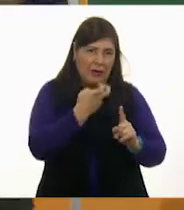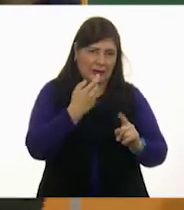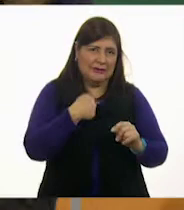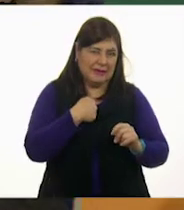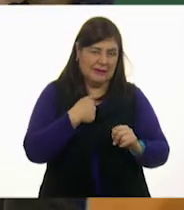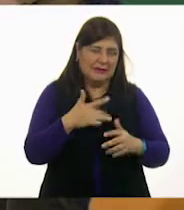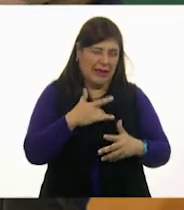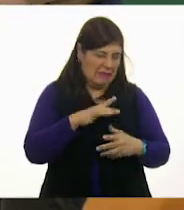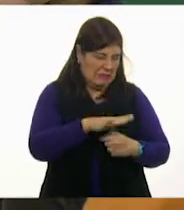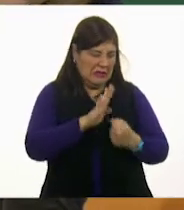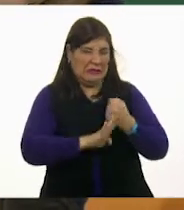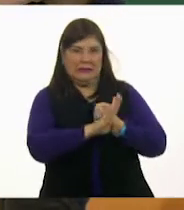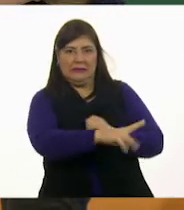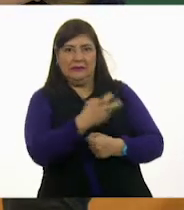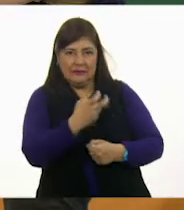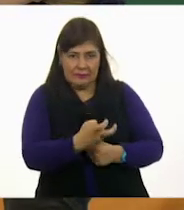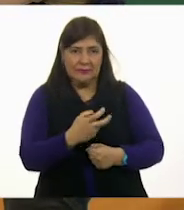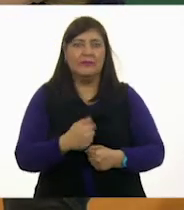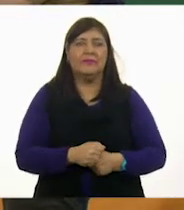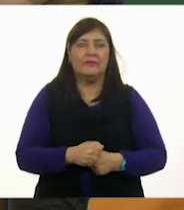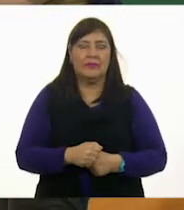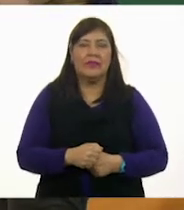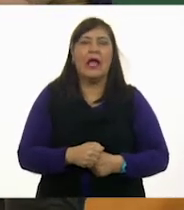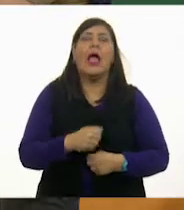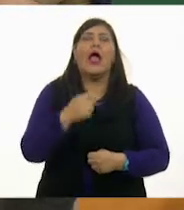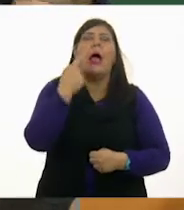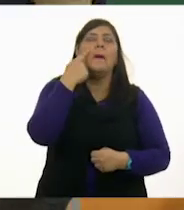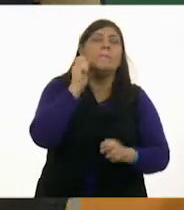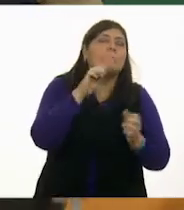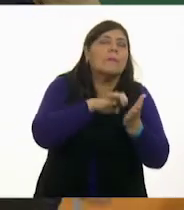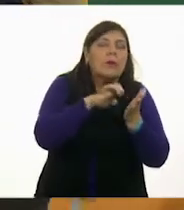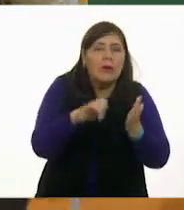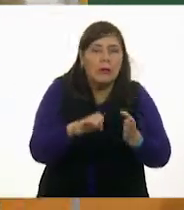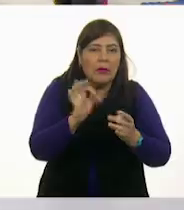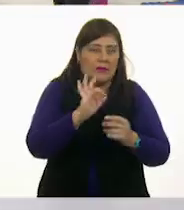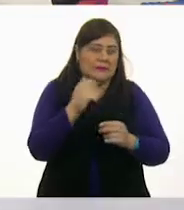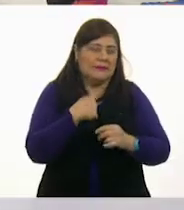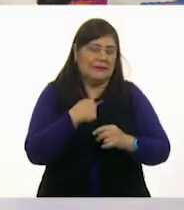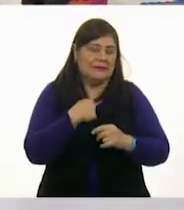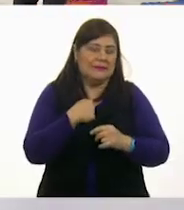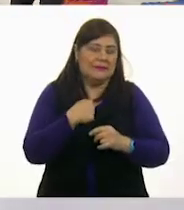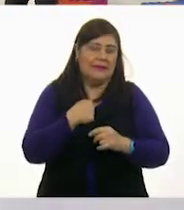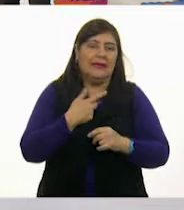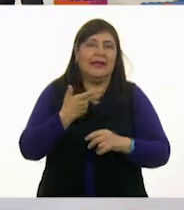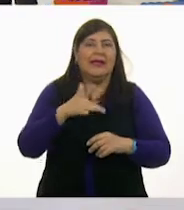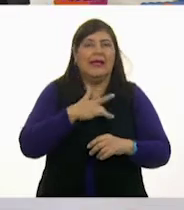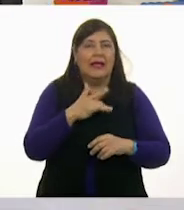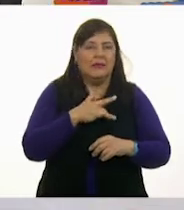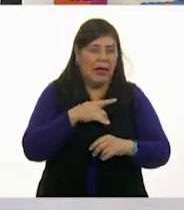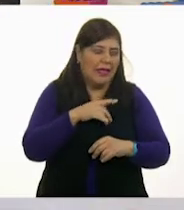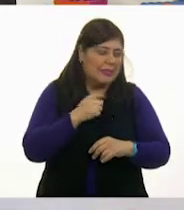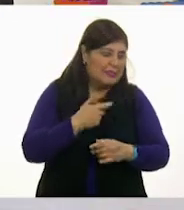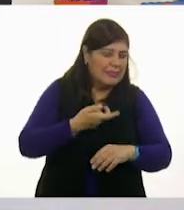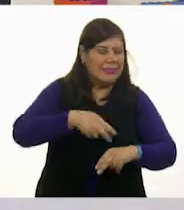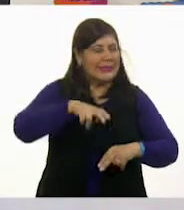Como por ejemplo, cuando de repente te recargas en el pasto y sientes un caracol.